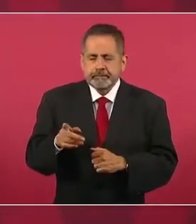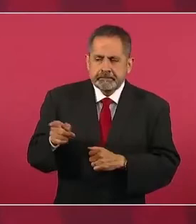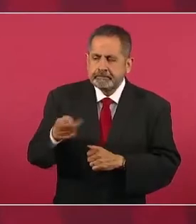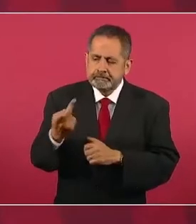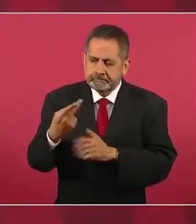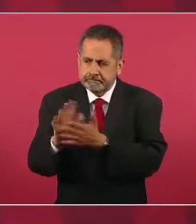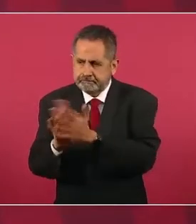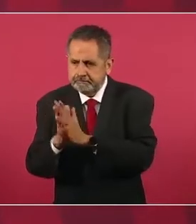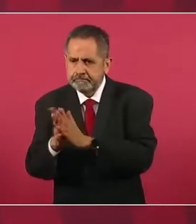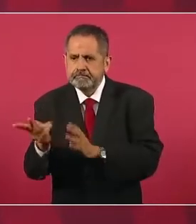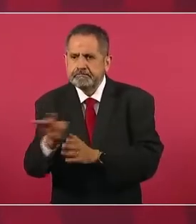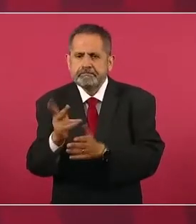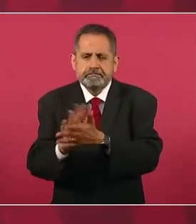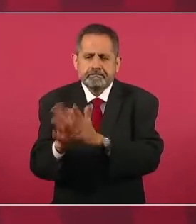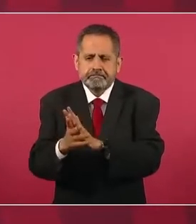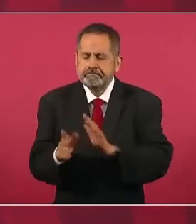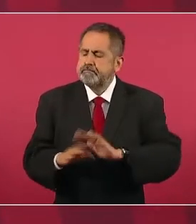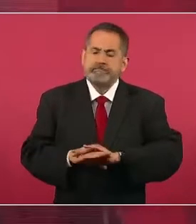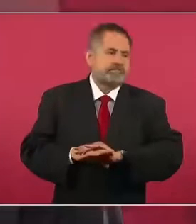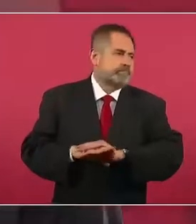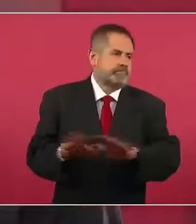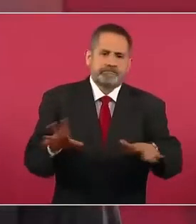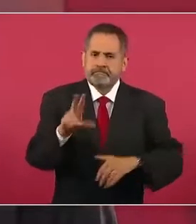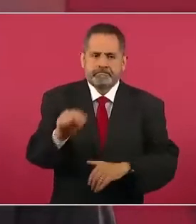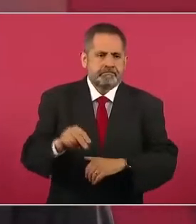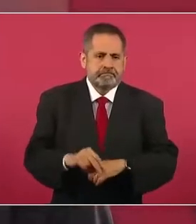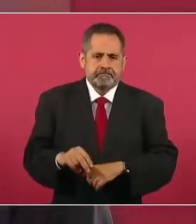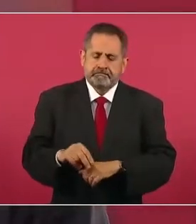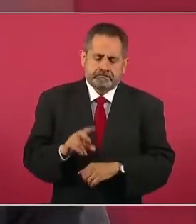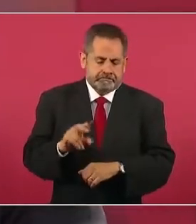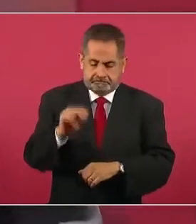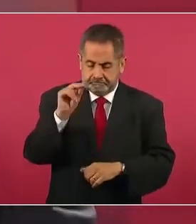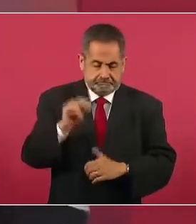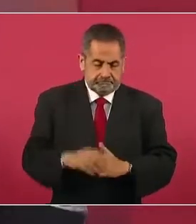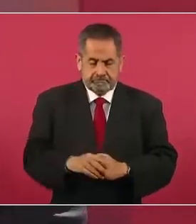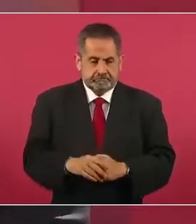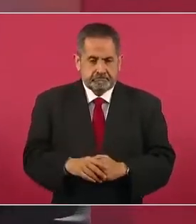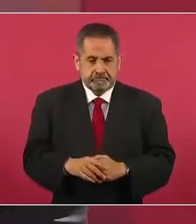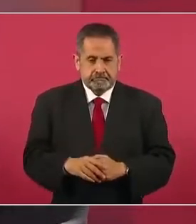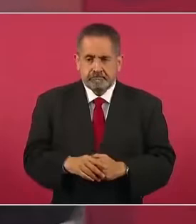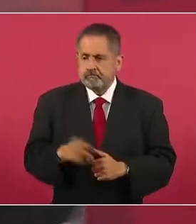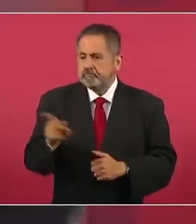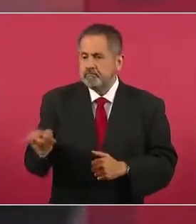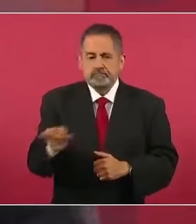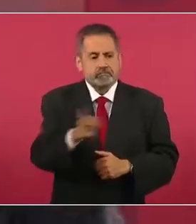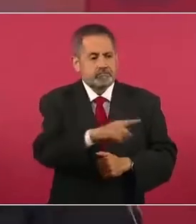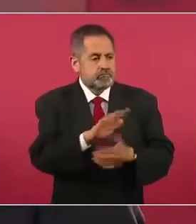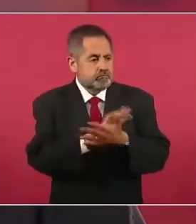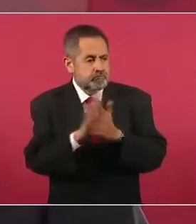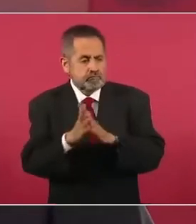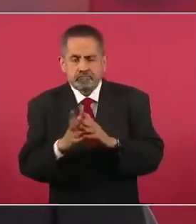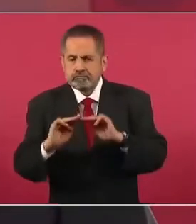la asociación delictuosa